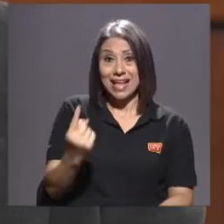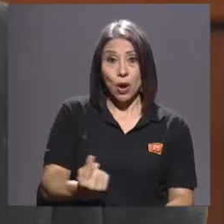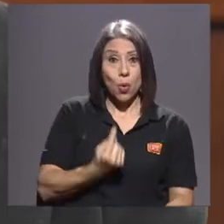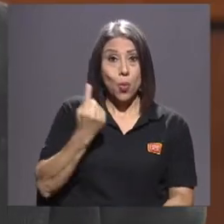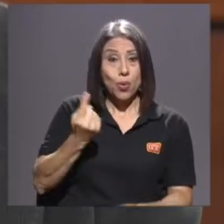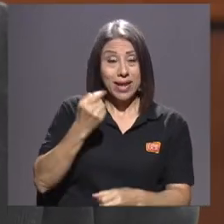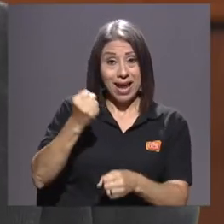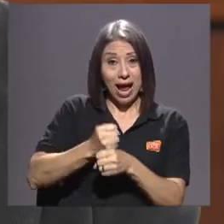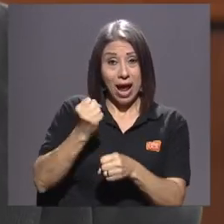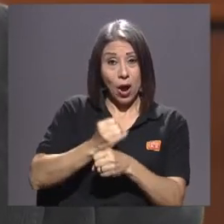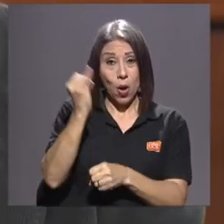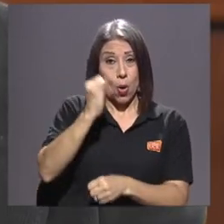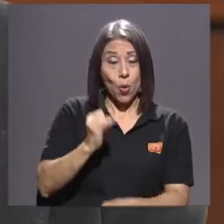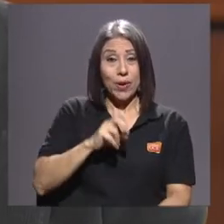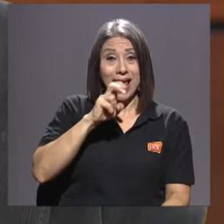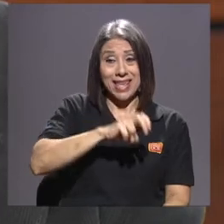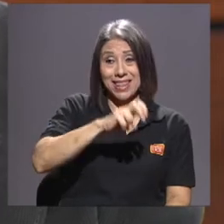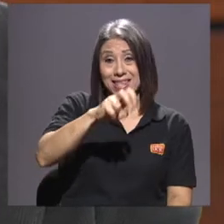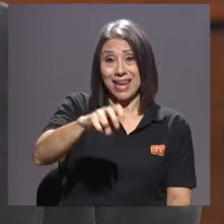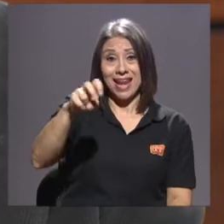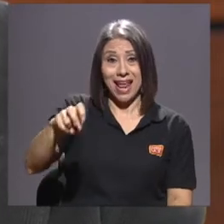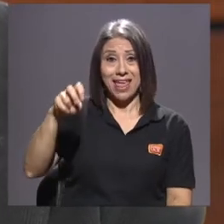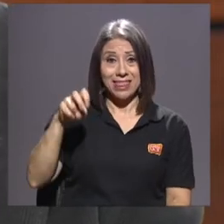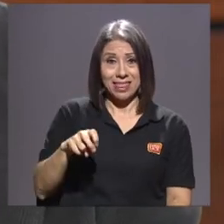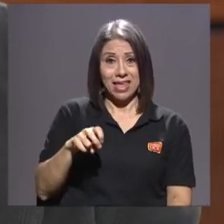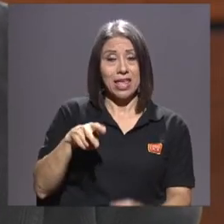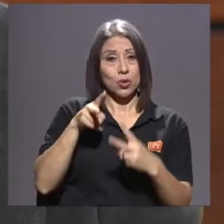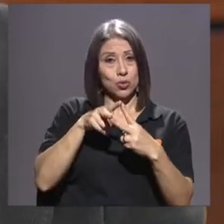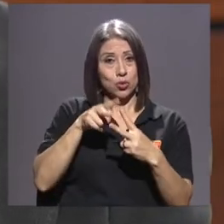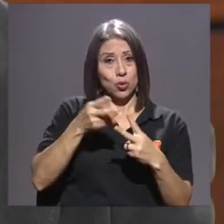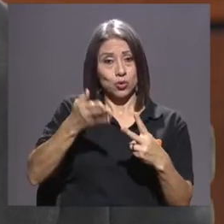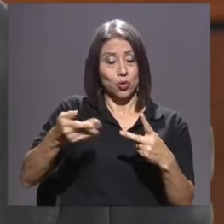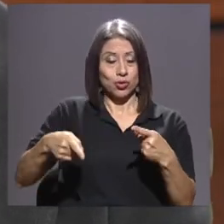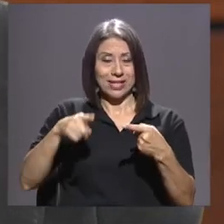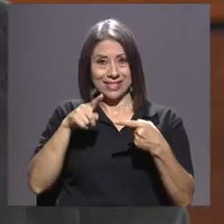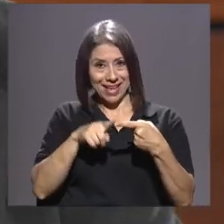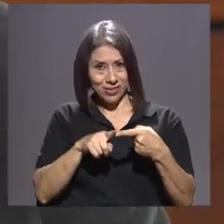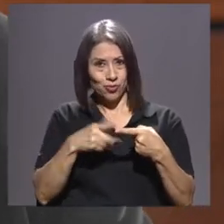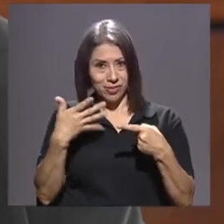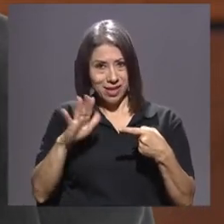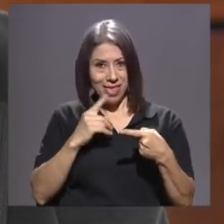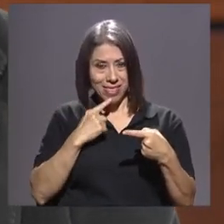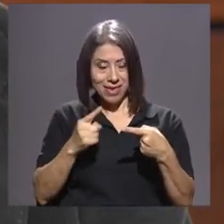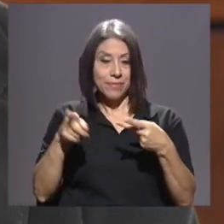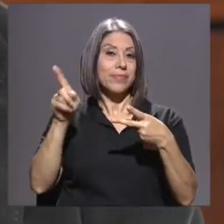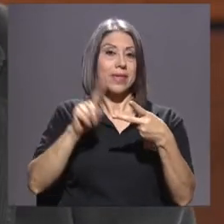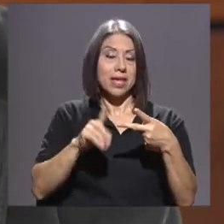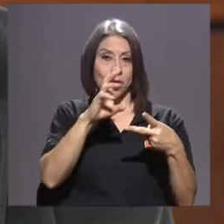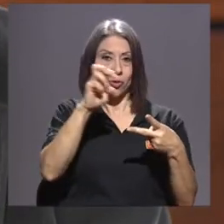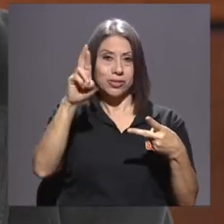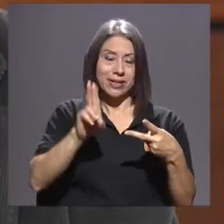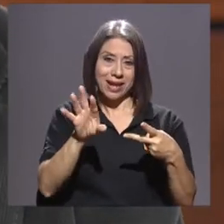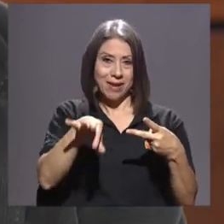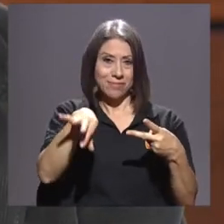obra de él itinerante, ¿verdad? Entonces, son dos cosas, esto y el hecho de que Costa Rica haya sido